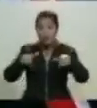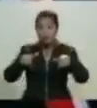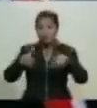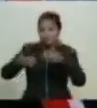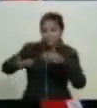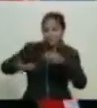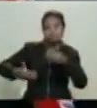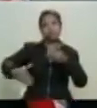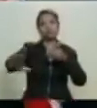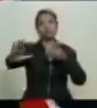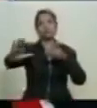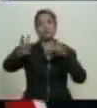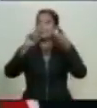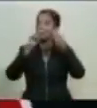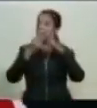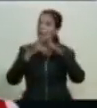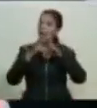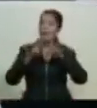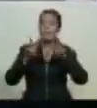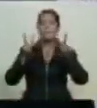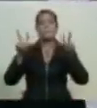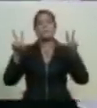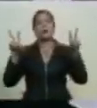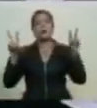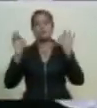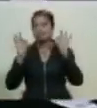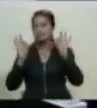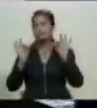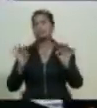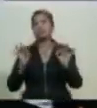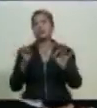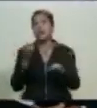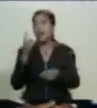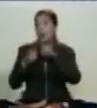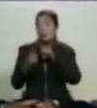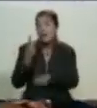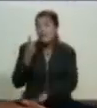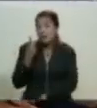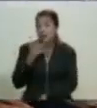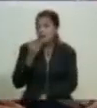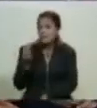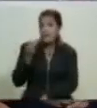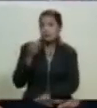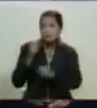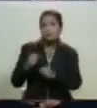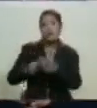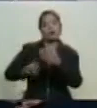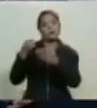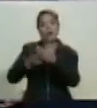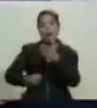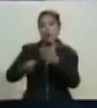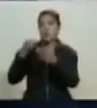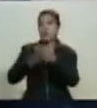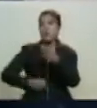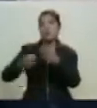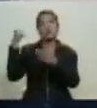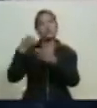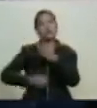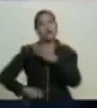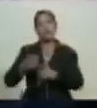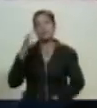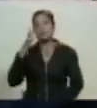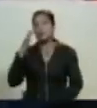para la paz para consolidar lo que ha faltado por consolidar en esta lucha de sueños